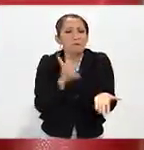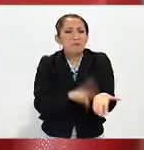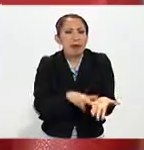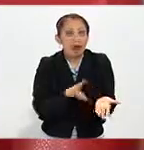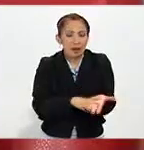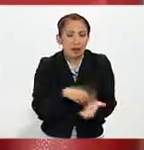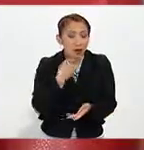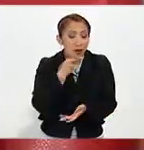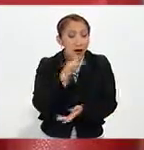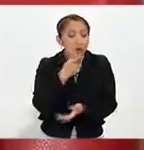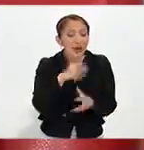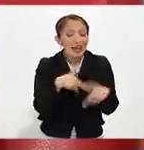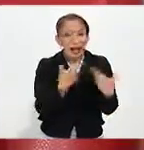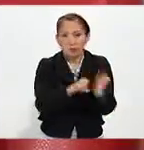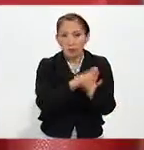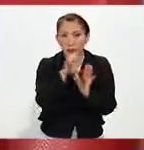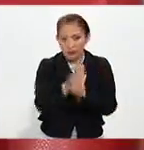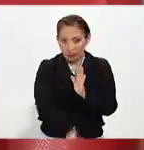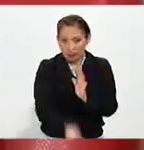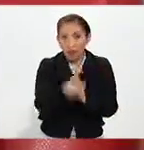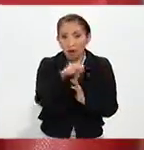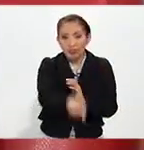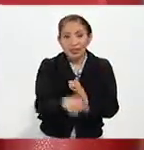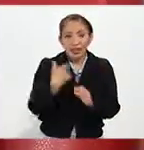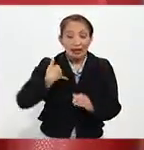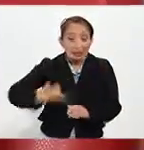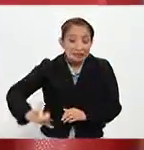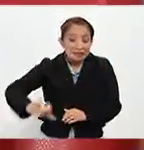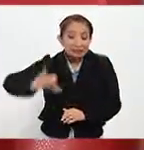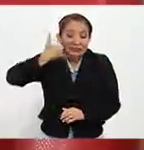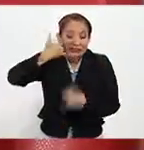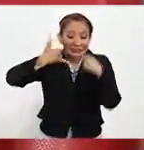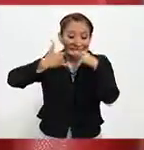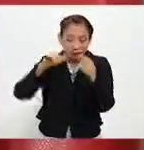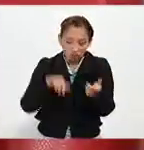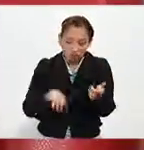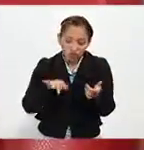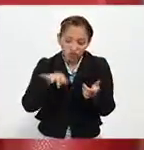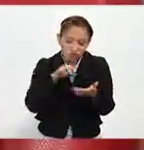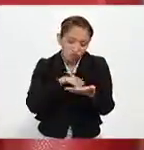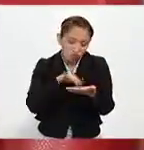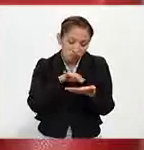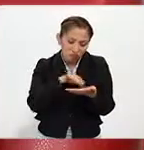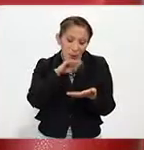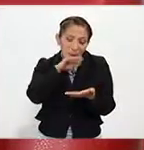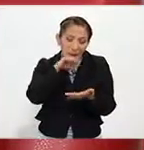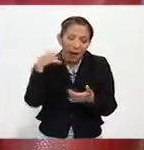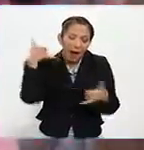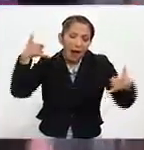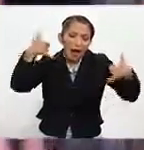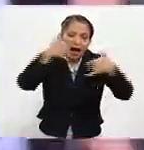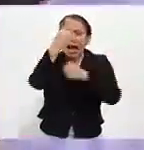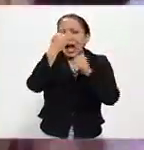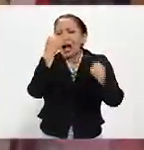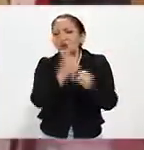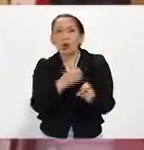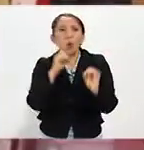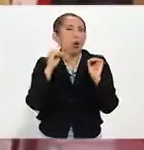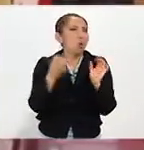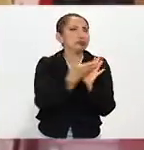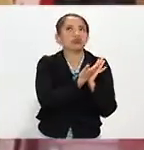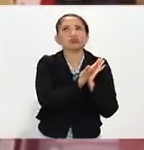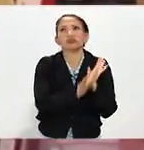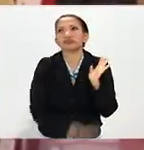estoy refiriendo al regalo, por ejemplo, Omar, de tomar el teléfono y hacerle una llamada a tu mamá que tiene años y a lo mejor